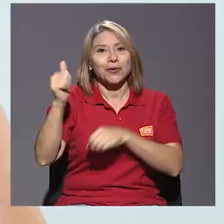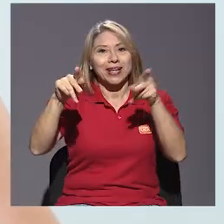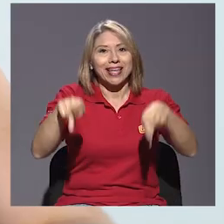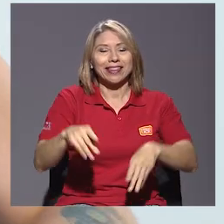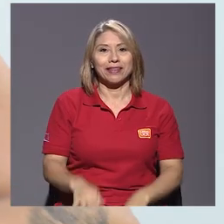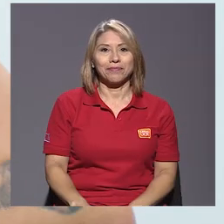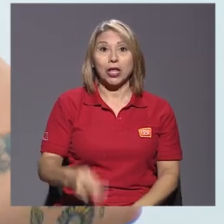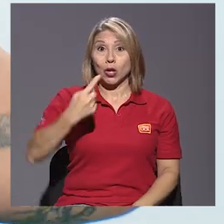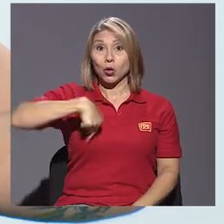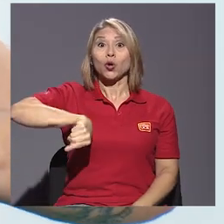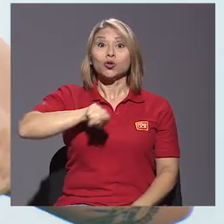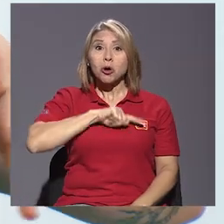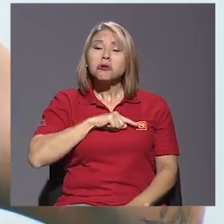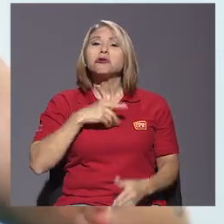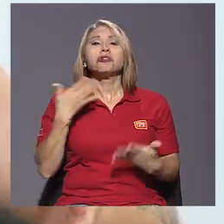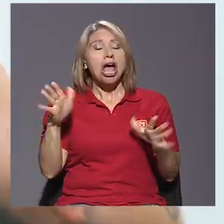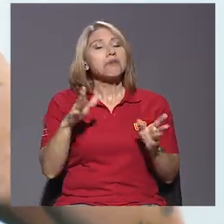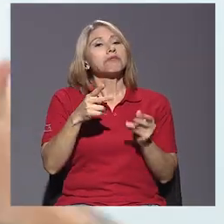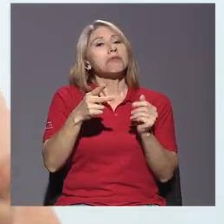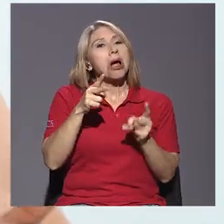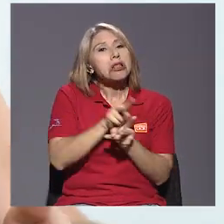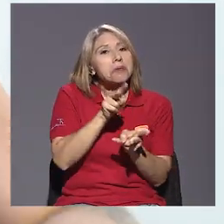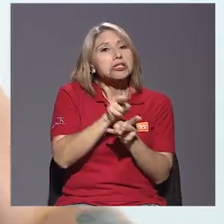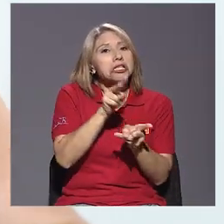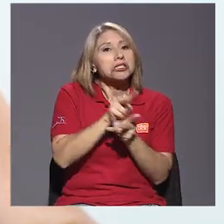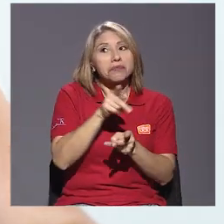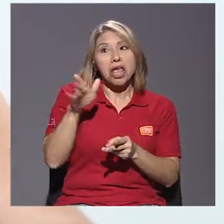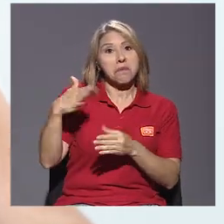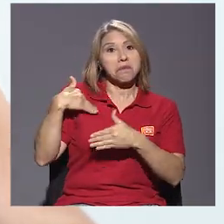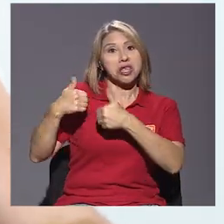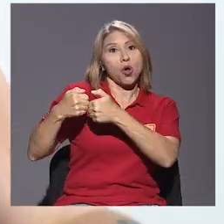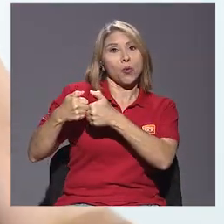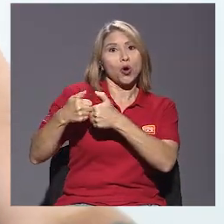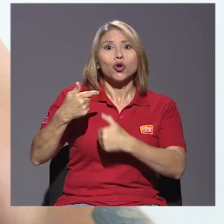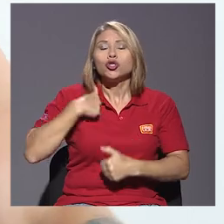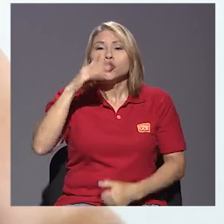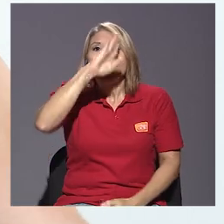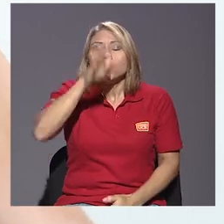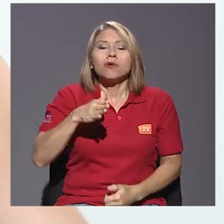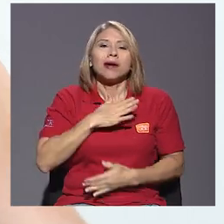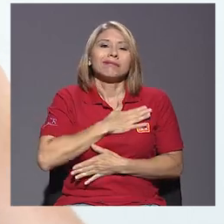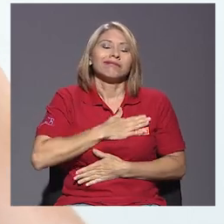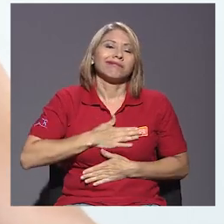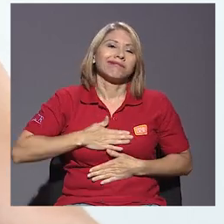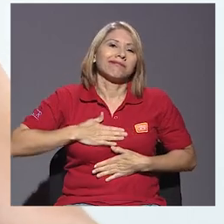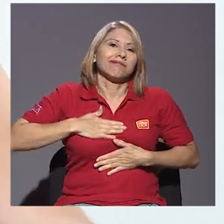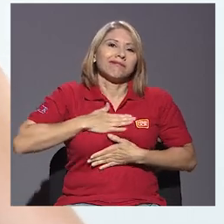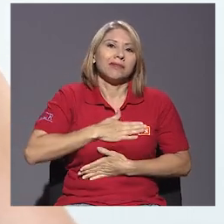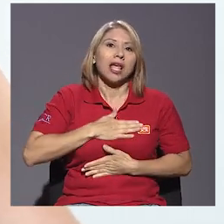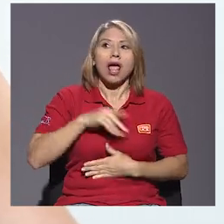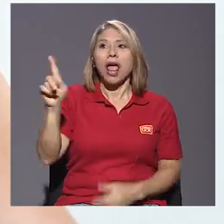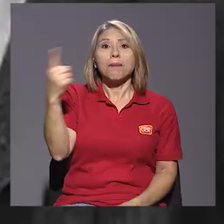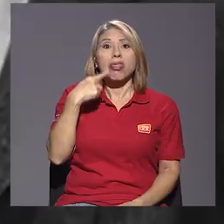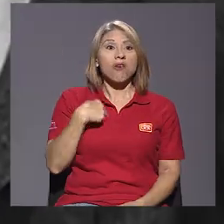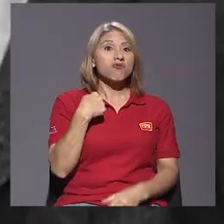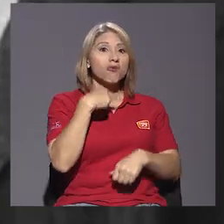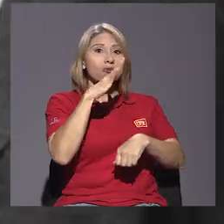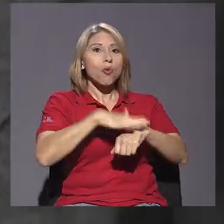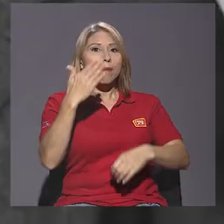otra gente. Nosotros tuvimos sexo varias veces, era mi novio y yo nunca tuve un orgasmo y él me dijo que era mi culpa.